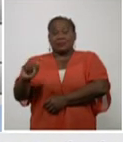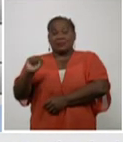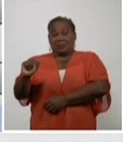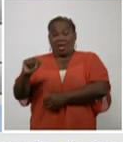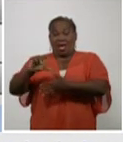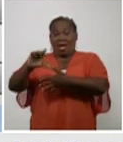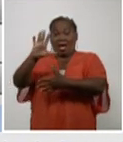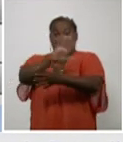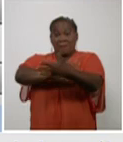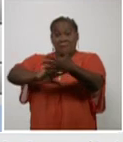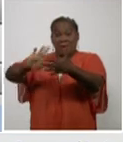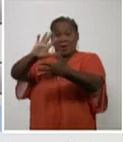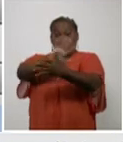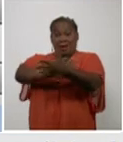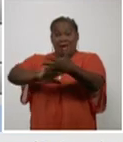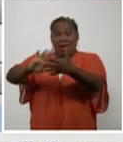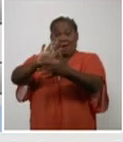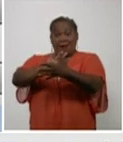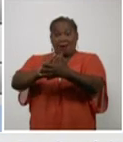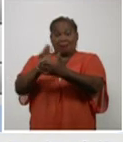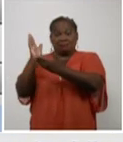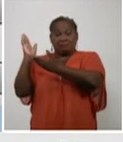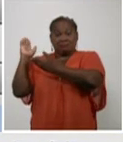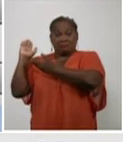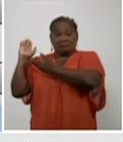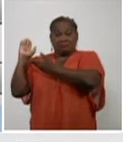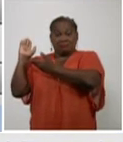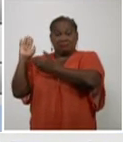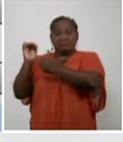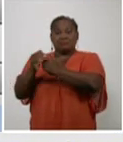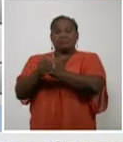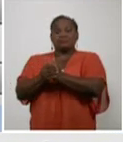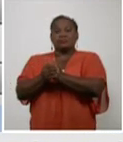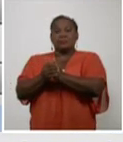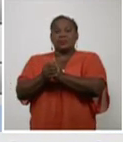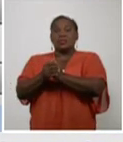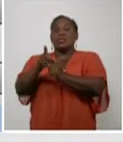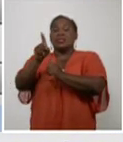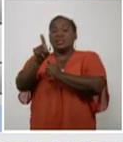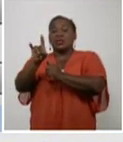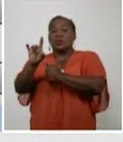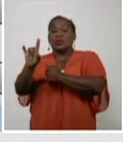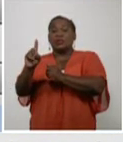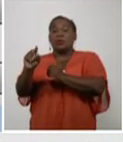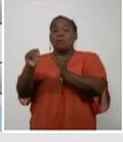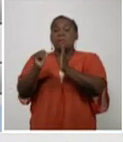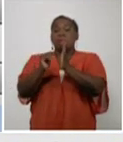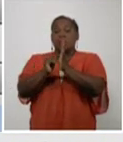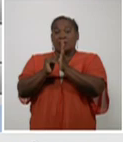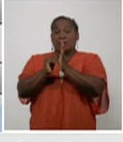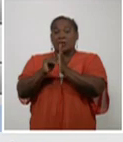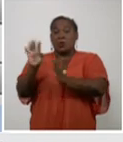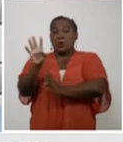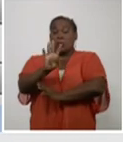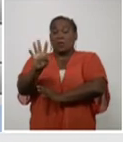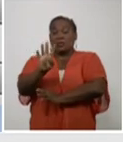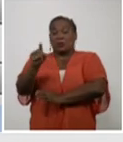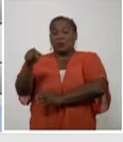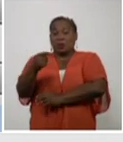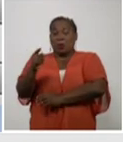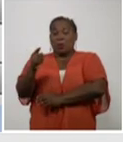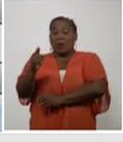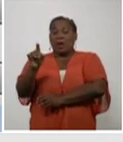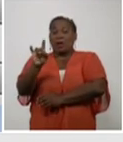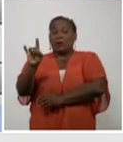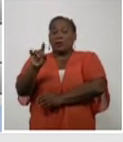de los 191.000, aporta el 44,99%, 45